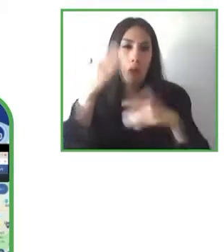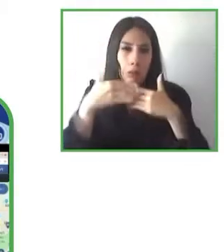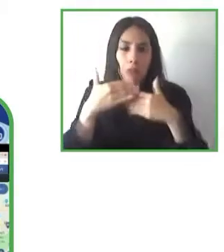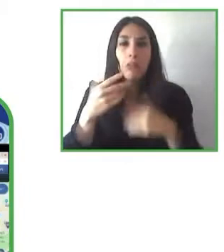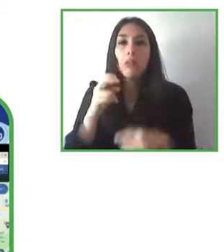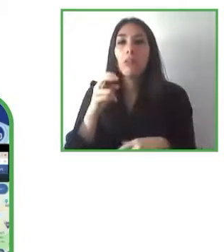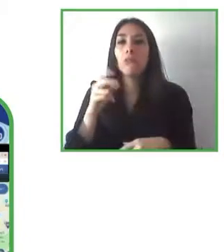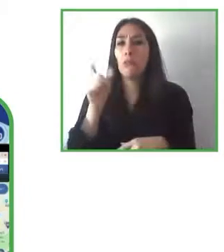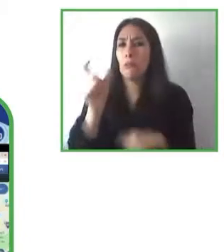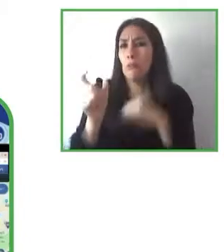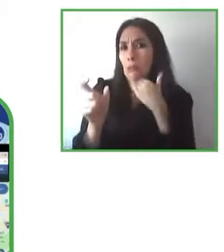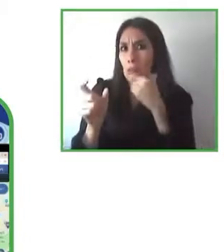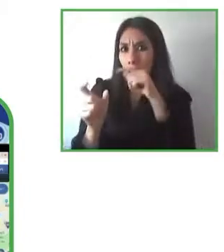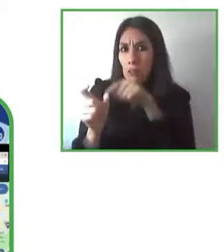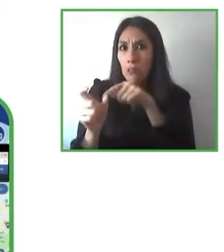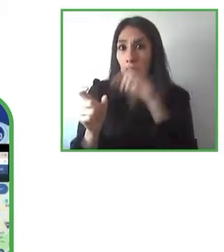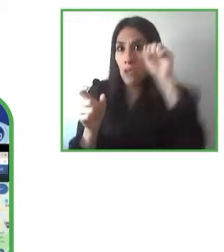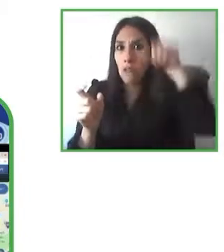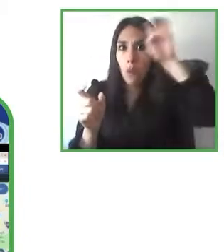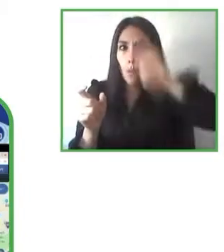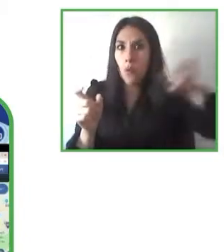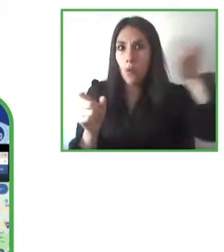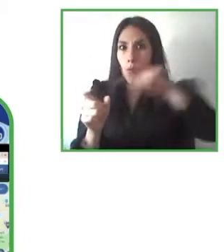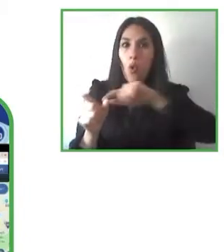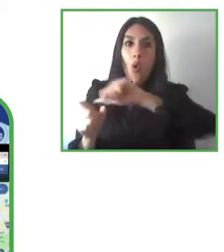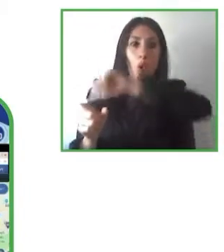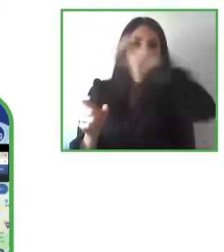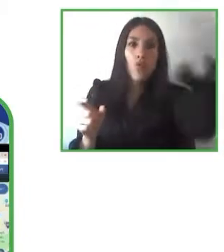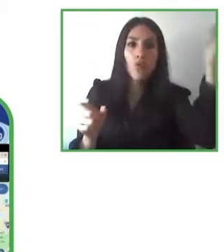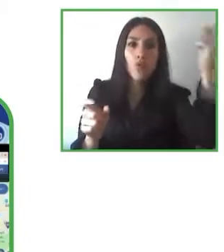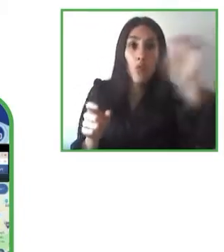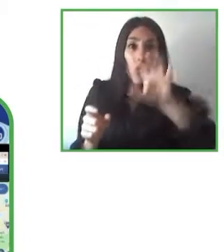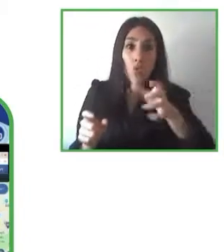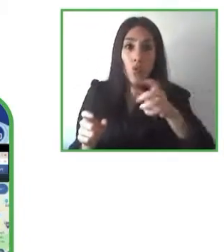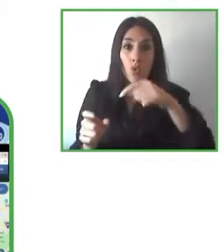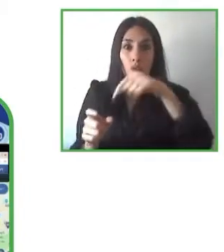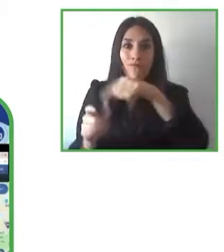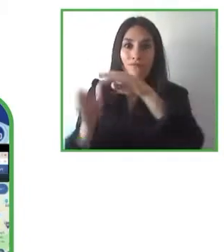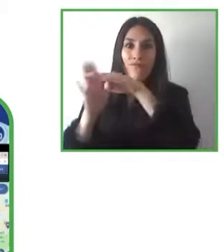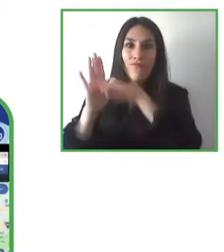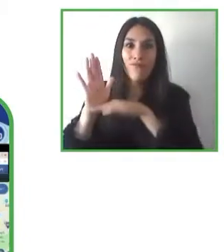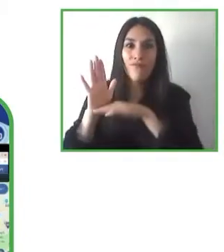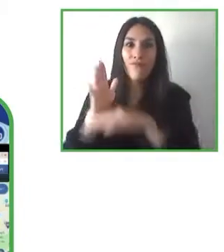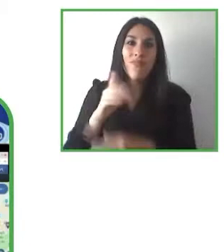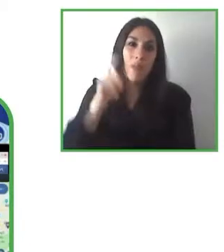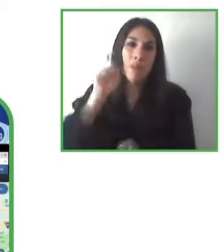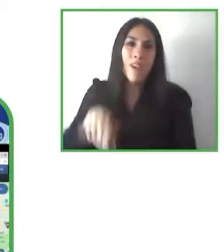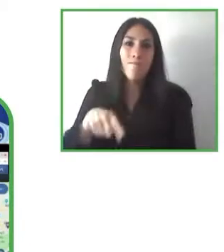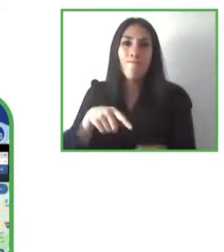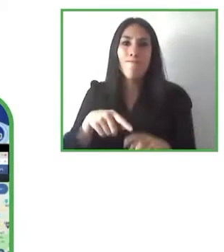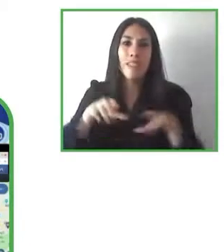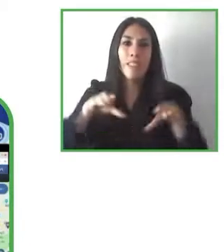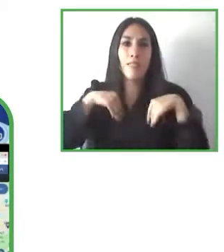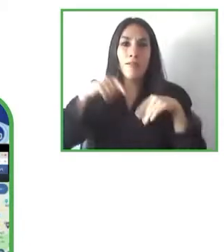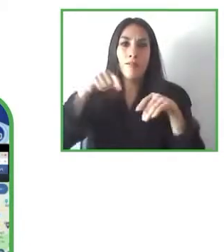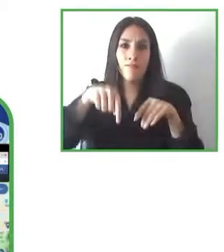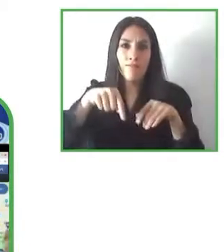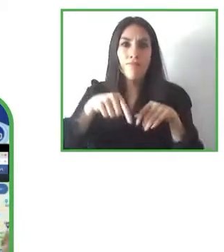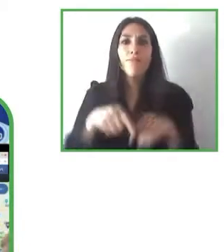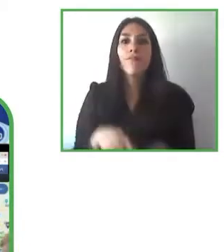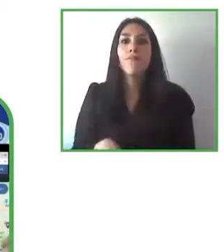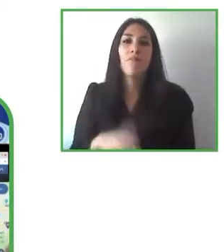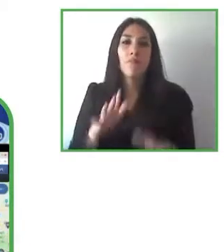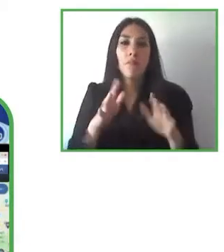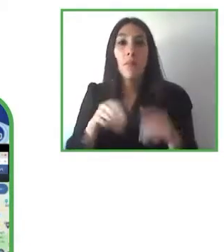un país pues se tiene que cumplir se tiene que tener un formato y hay que cumplirlo y el fraude de la tarjeta si utilizarlo